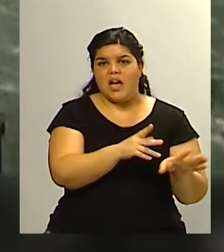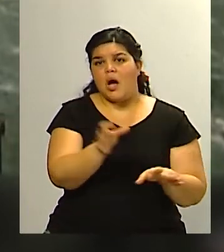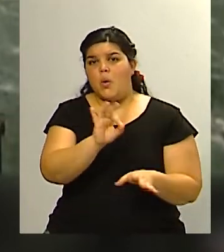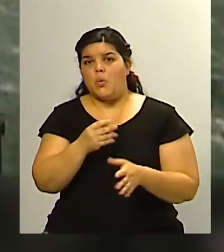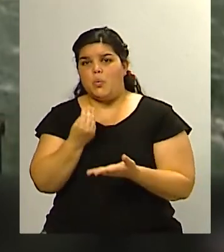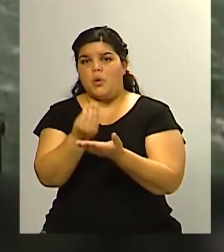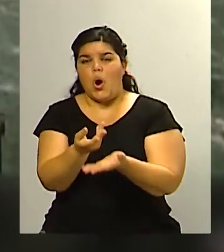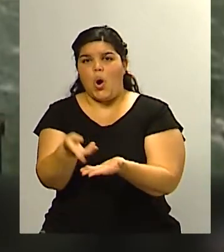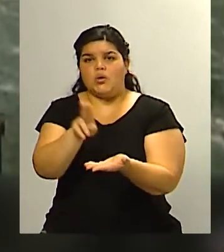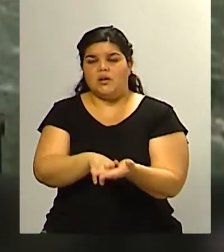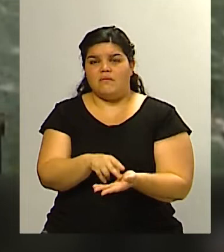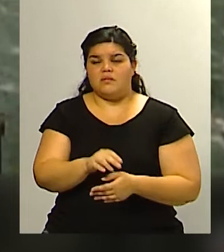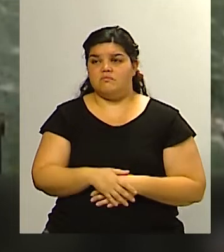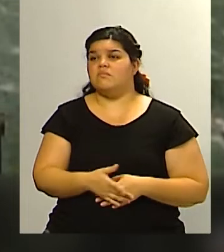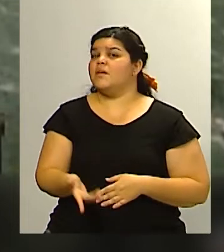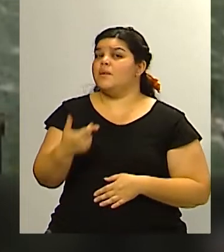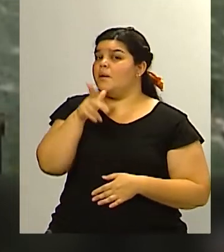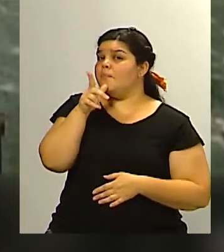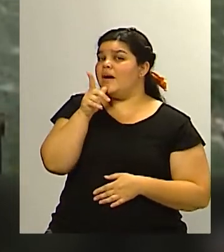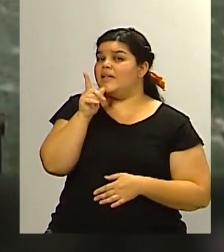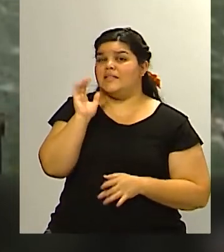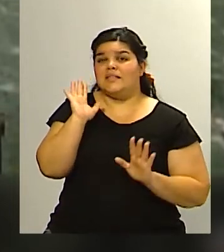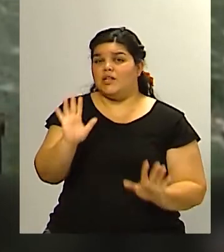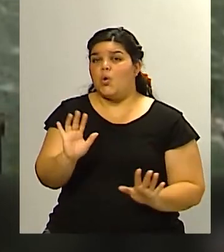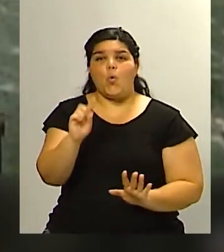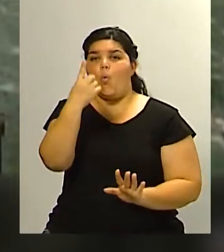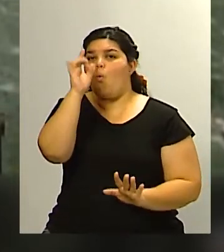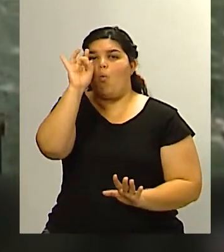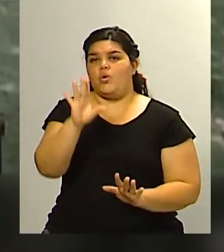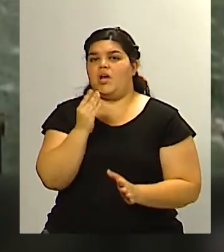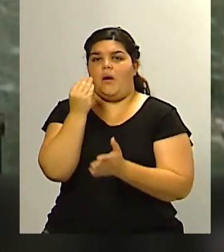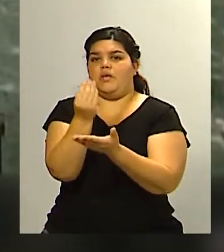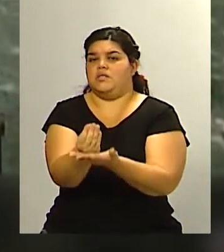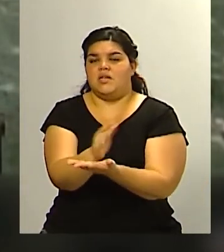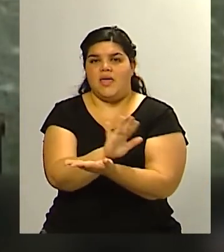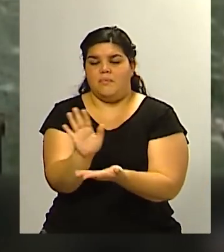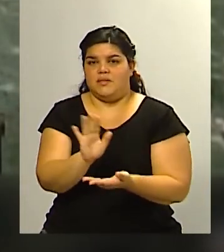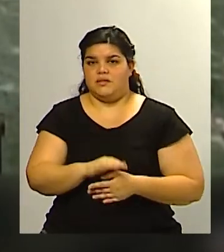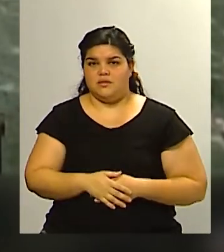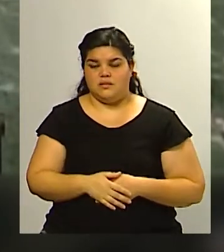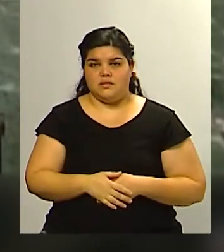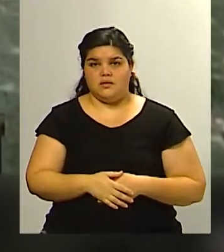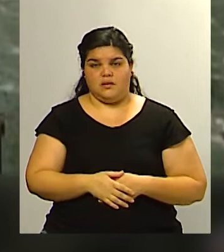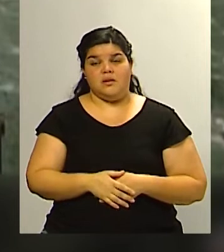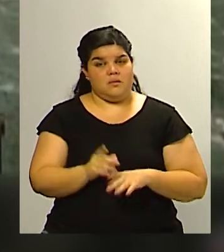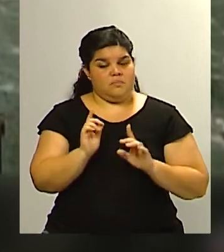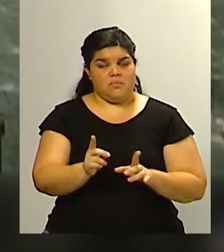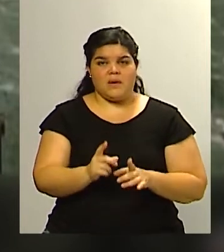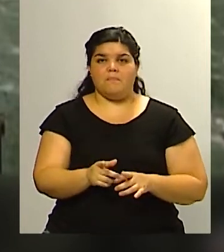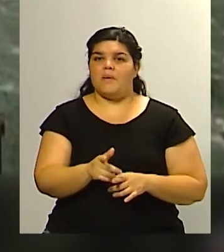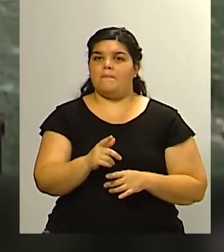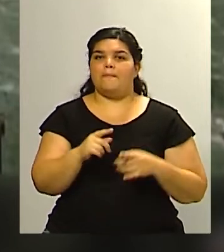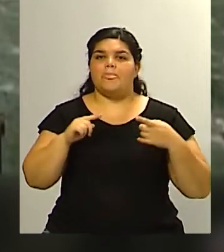posiblemente termine como Macri como un presidente de un solo mandato pienso que en términos de recuperación política